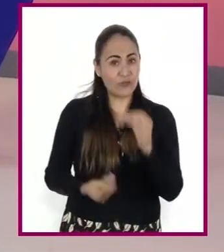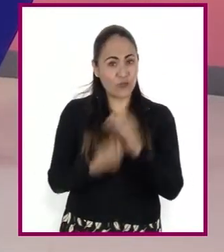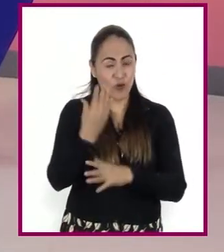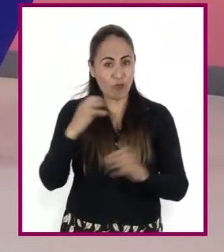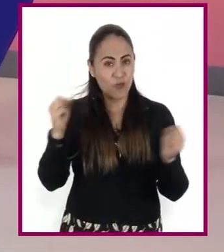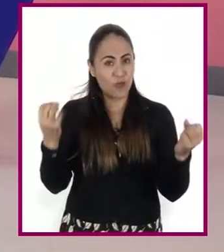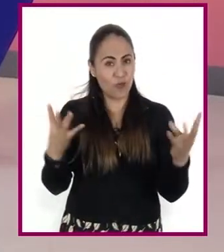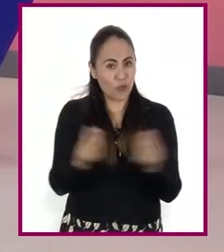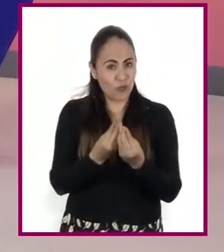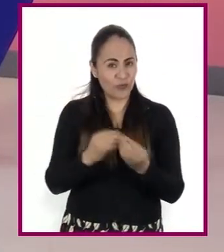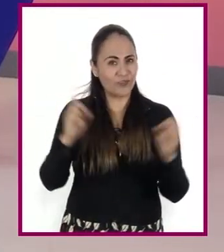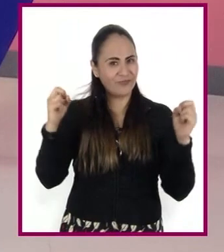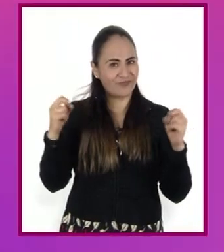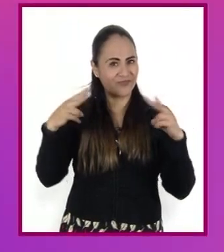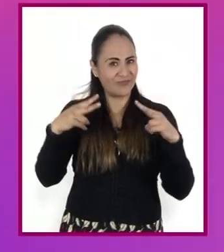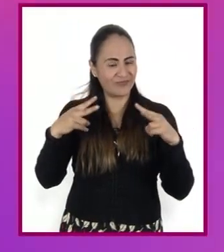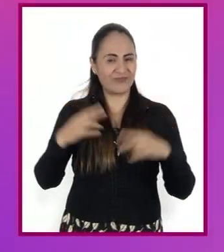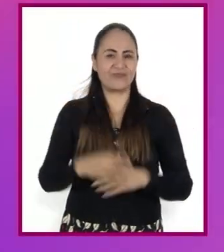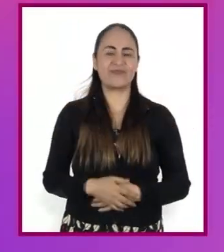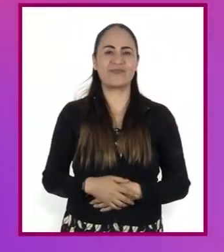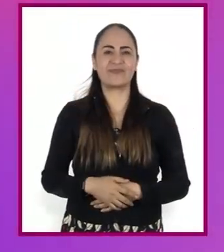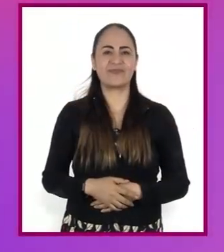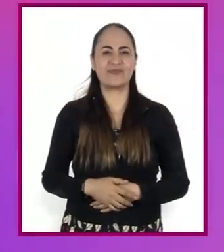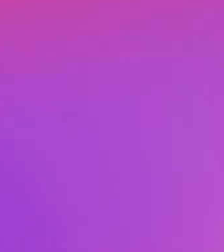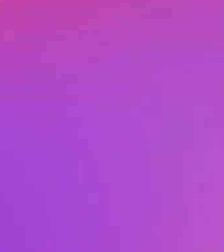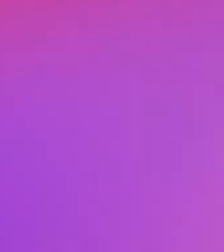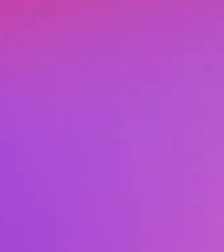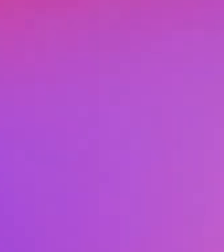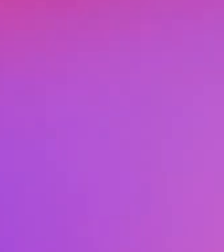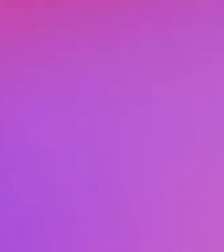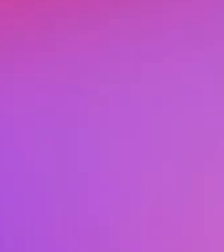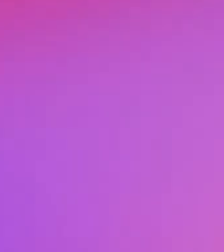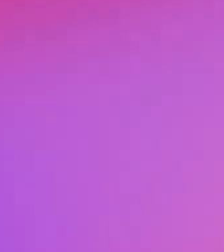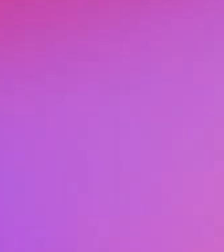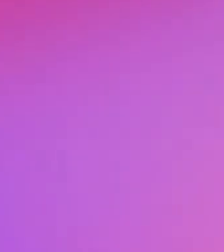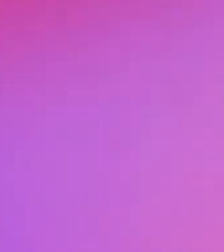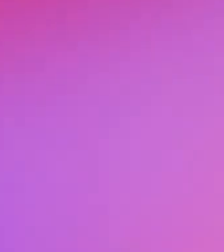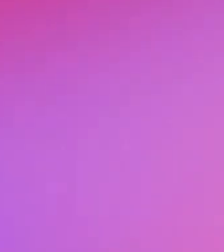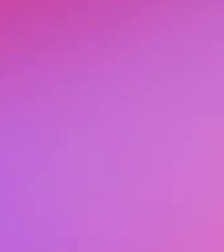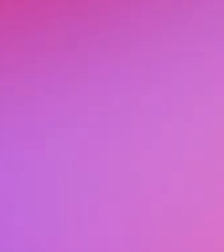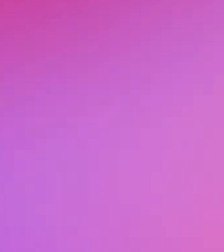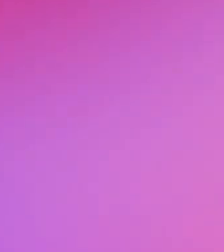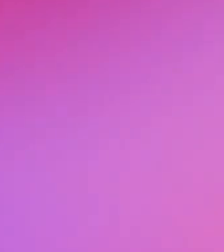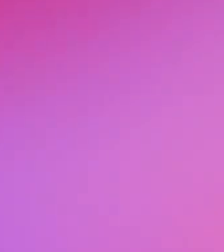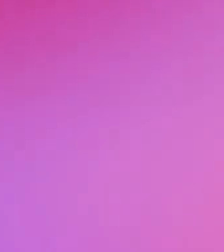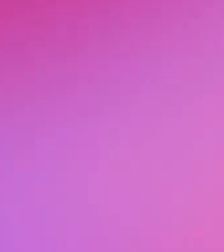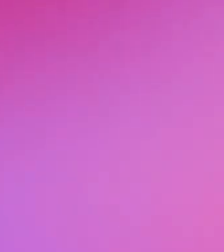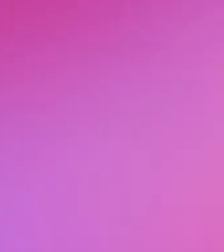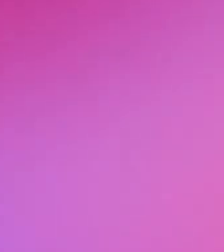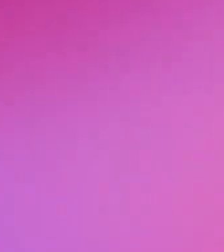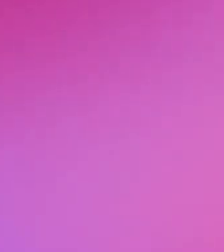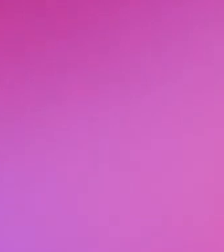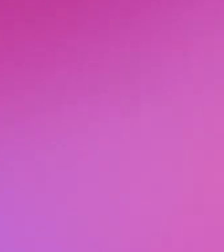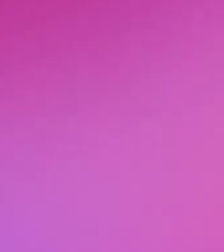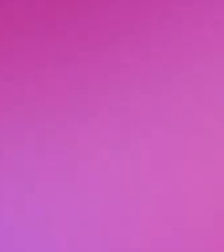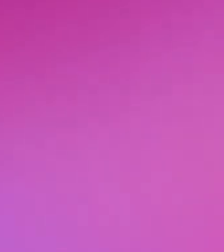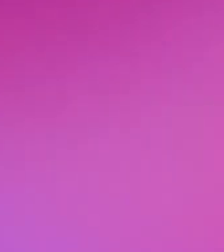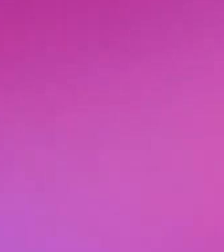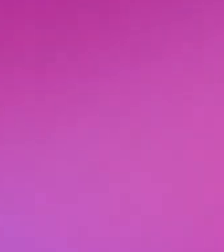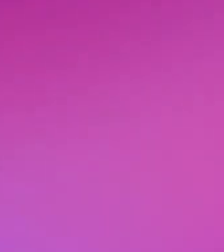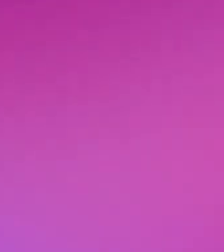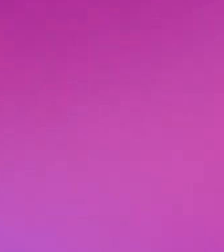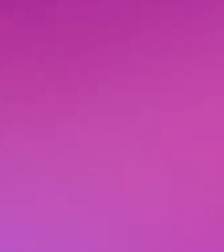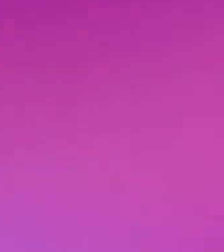¡Hasta la próxima! Si tienes dudas o necesitas ayuda, llama al Centro de Apoyo Pedagógico a